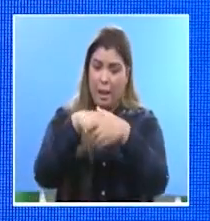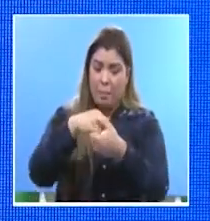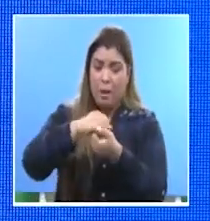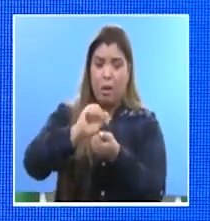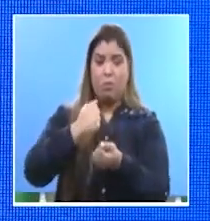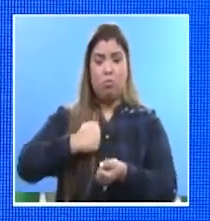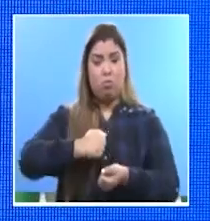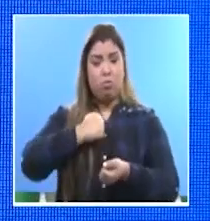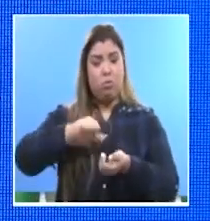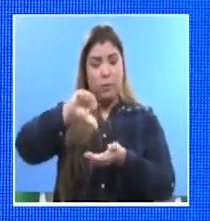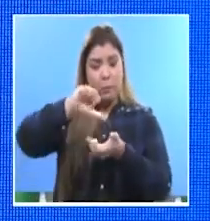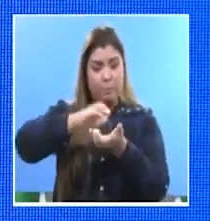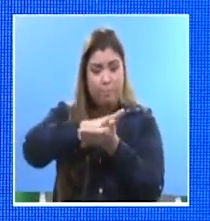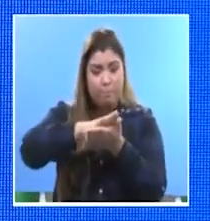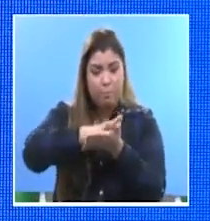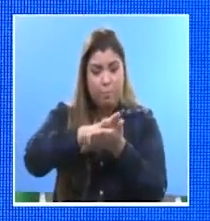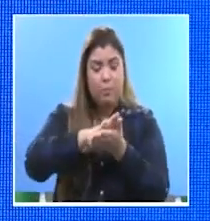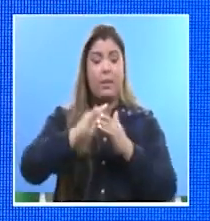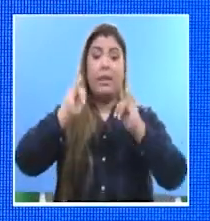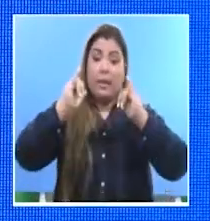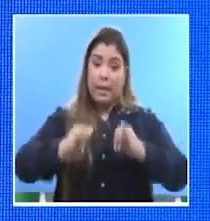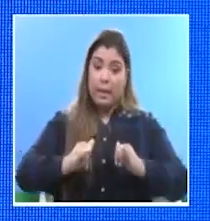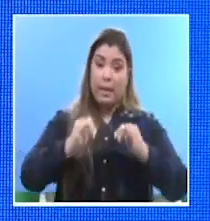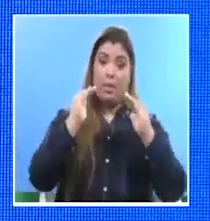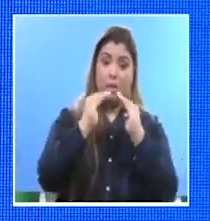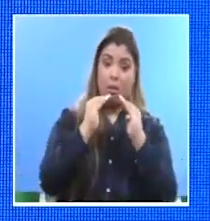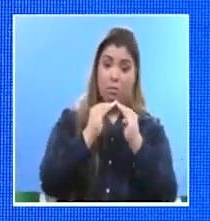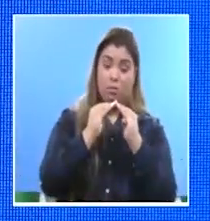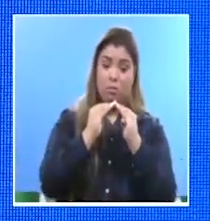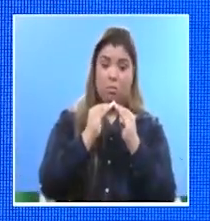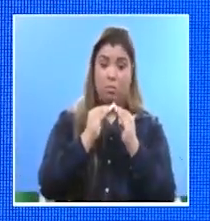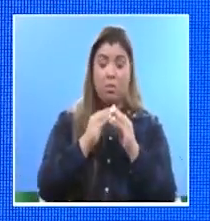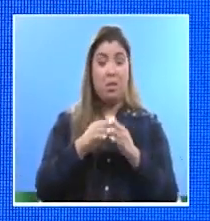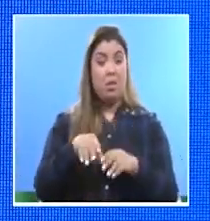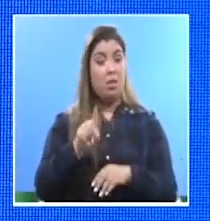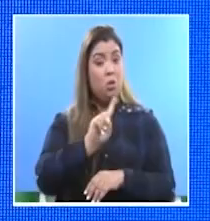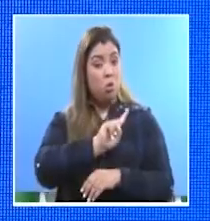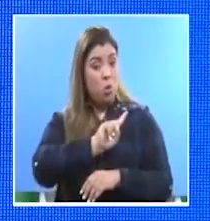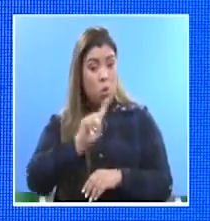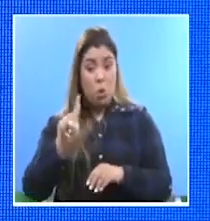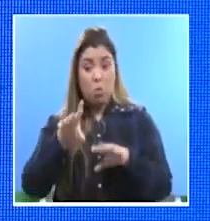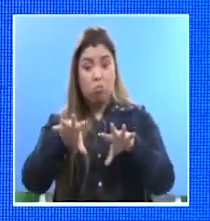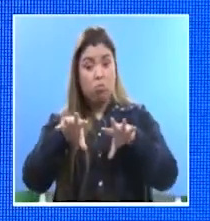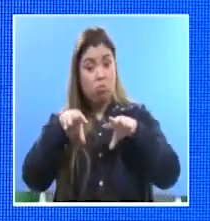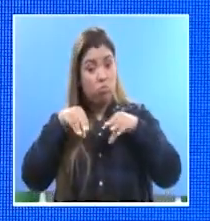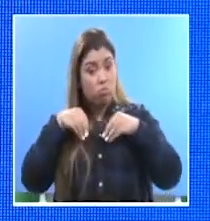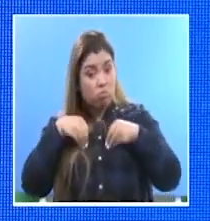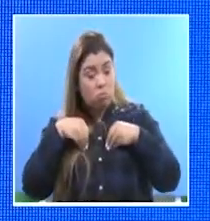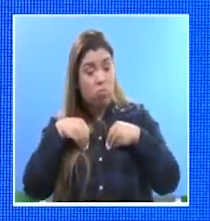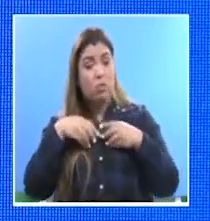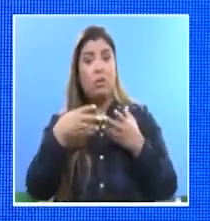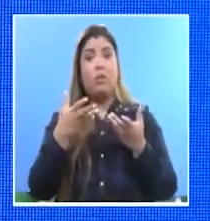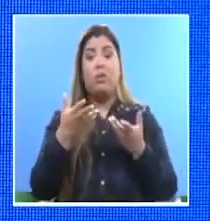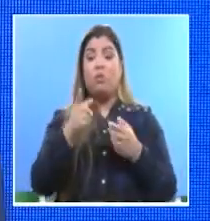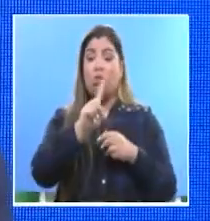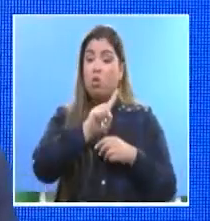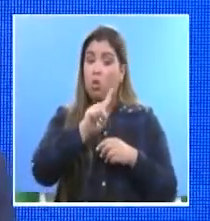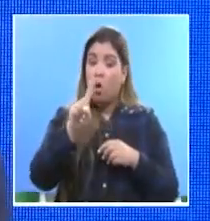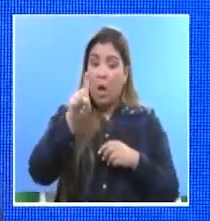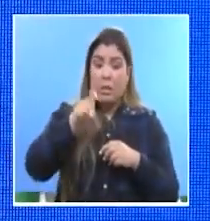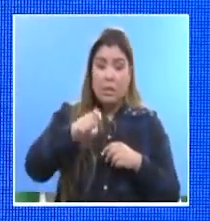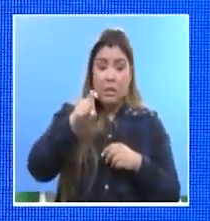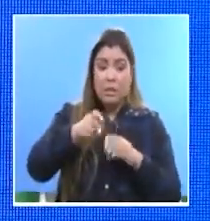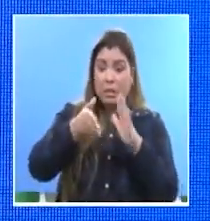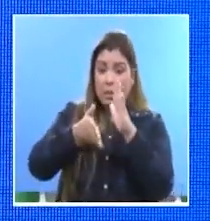quedarse en casa. Si no es estrictamente necesario que salgamos,